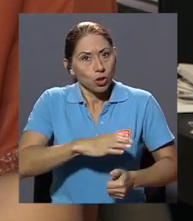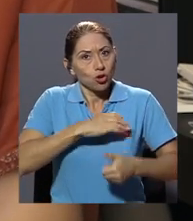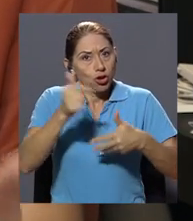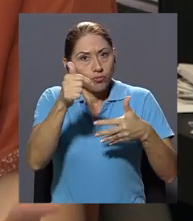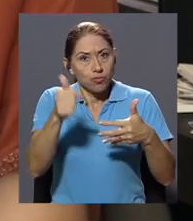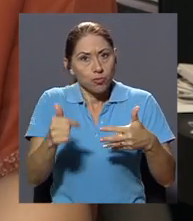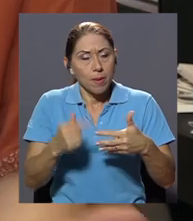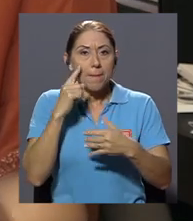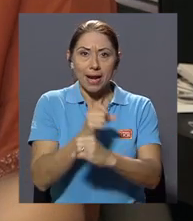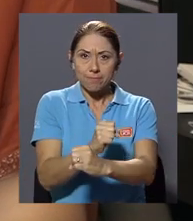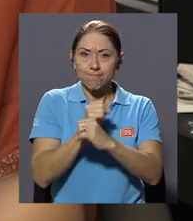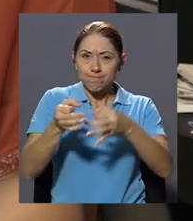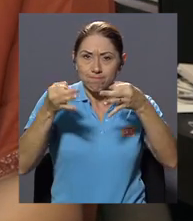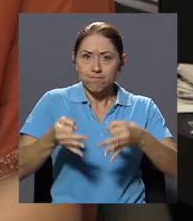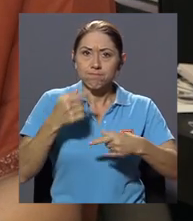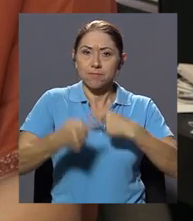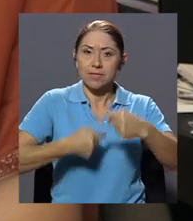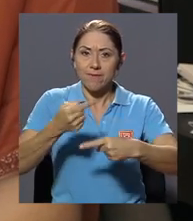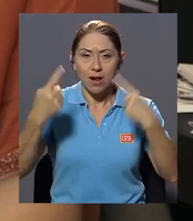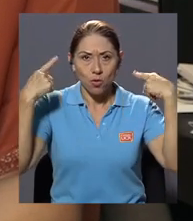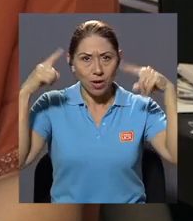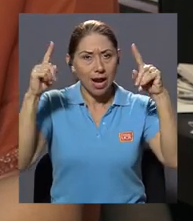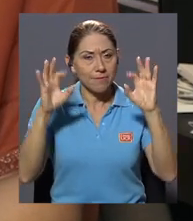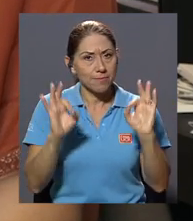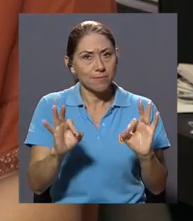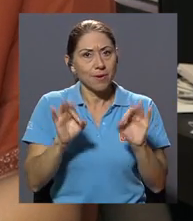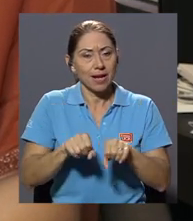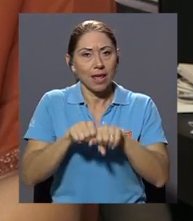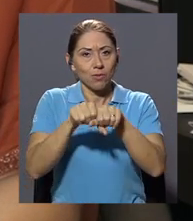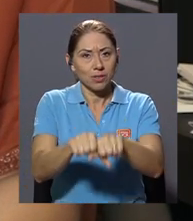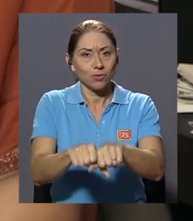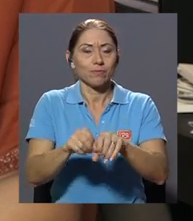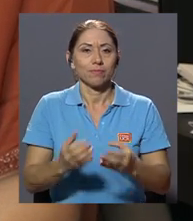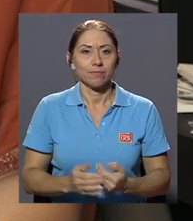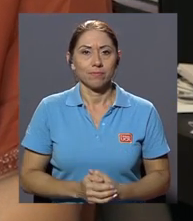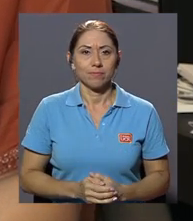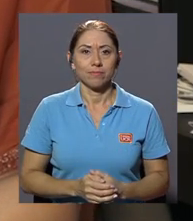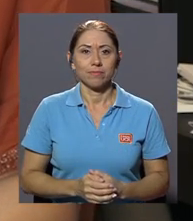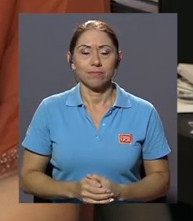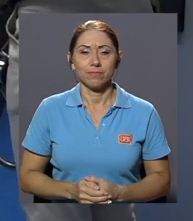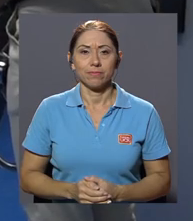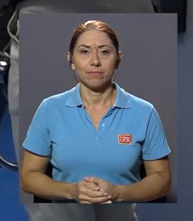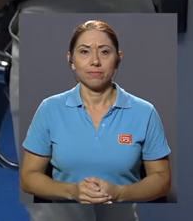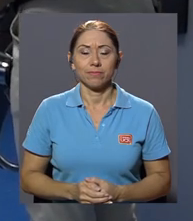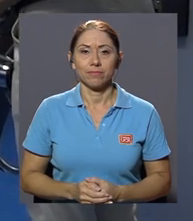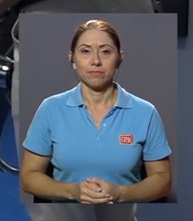permitan garantizar que se va a lograr exitosamente la graduación de los muchachos.